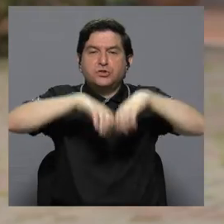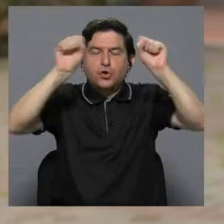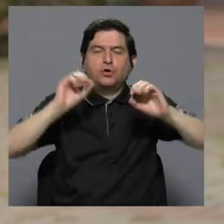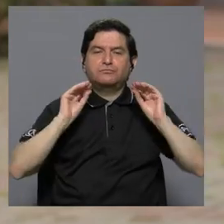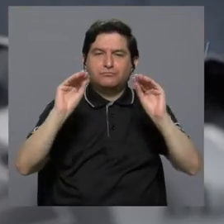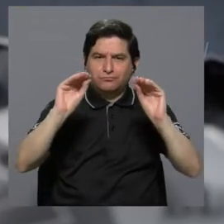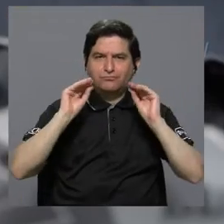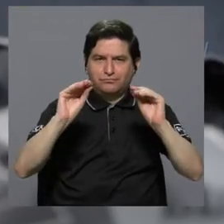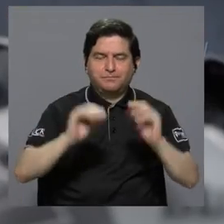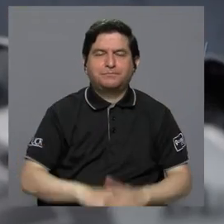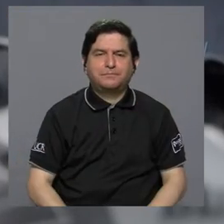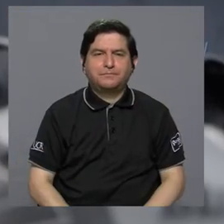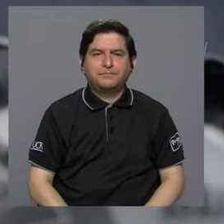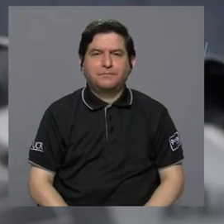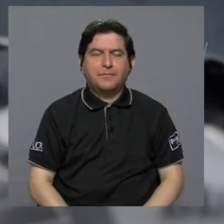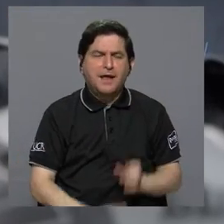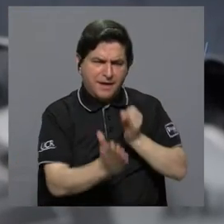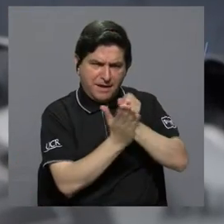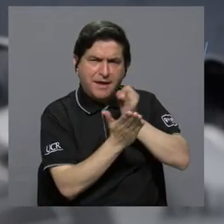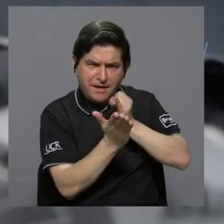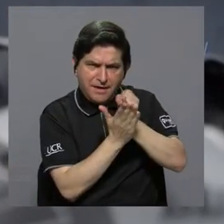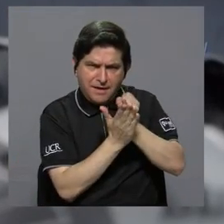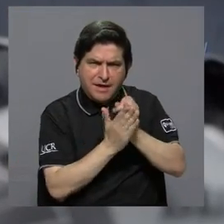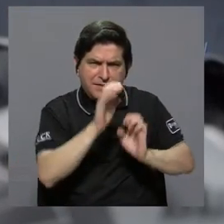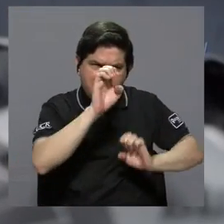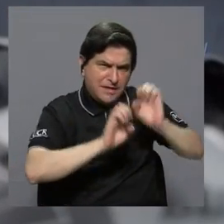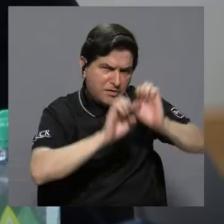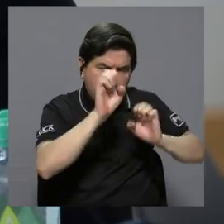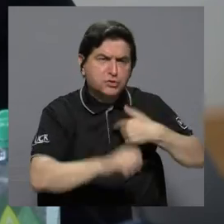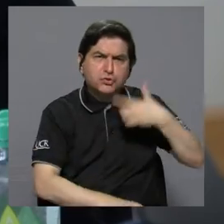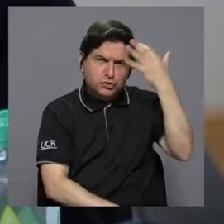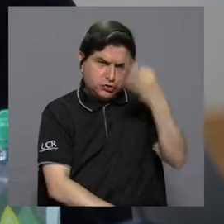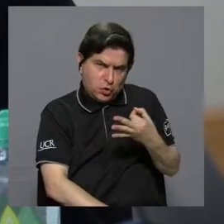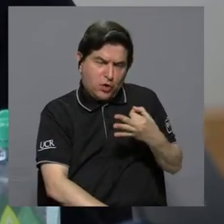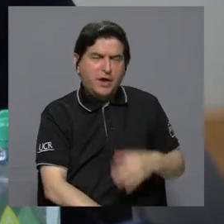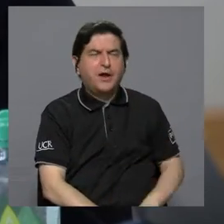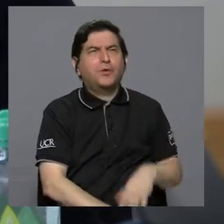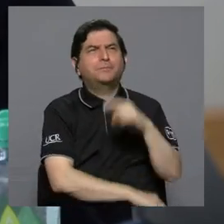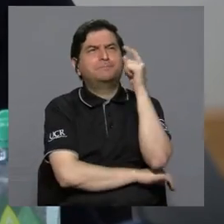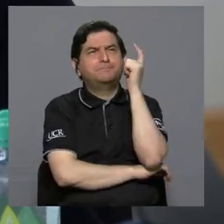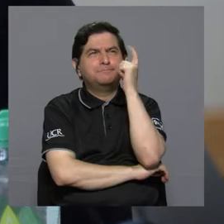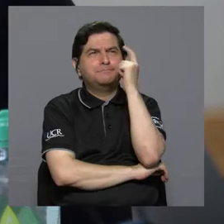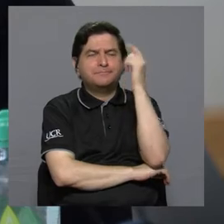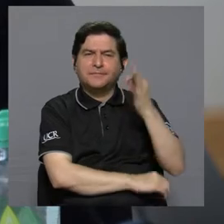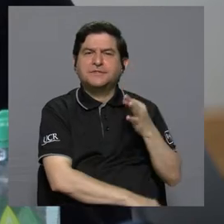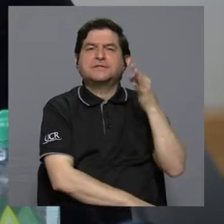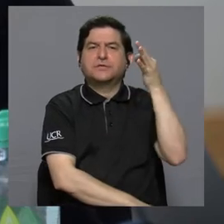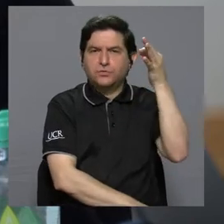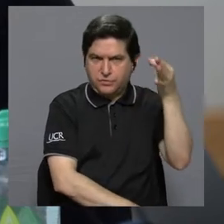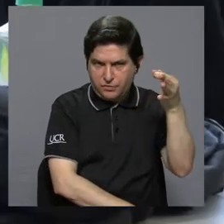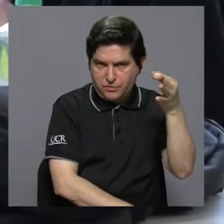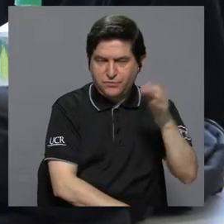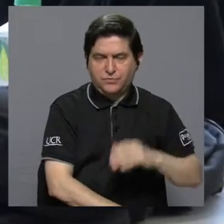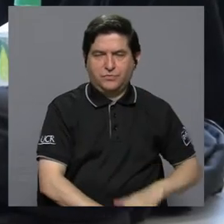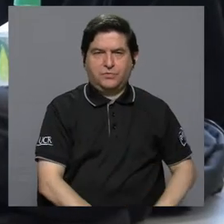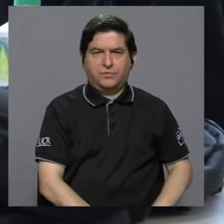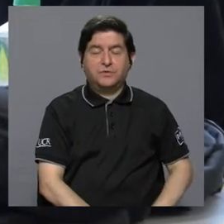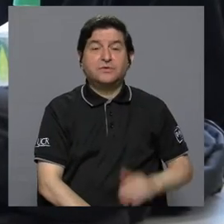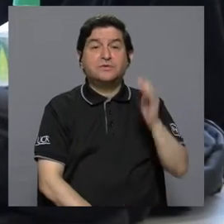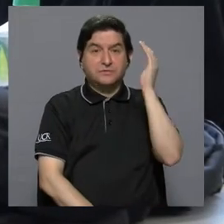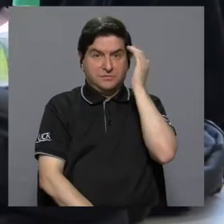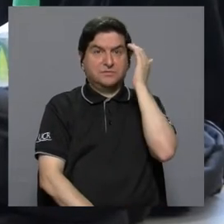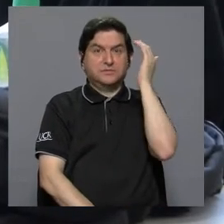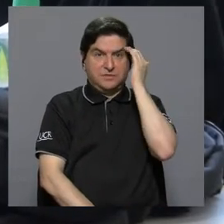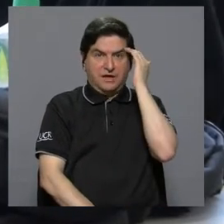educativo. En esta investigación evaluativa yo creo que se debe pensar a futuro, o sea,